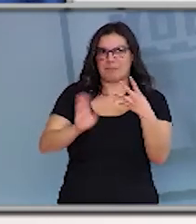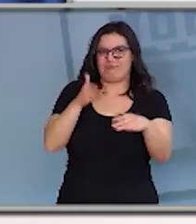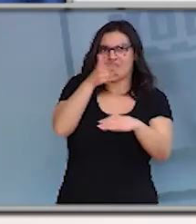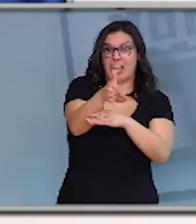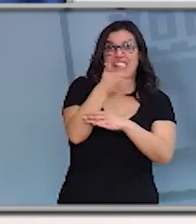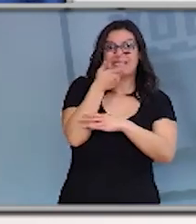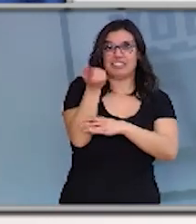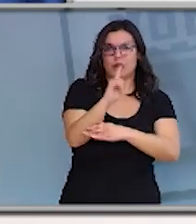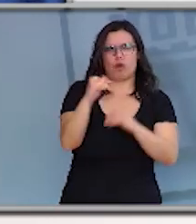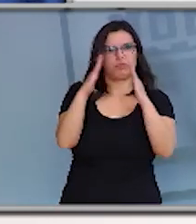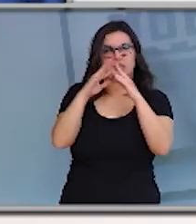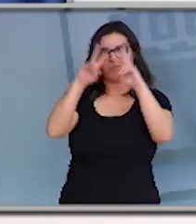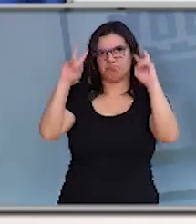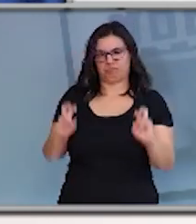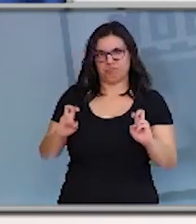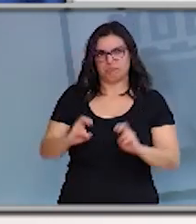carácter esencial.